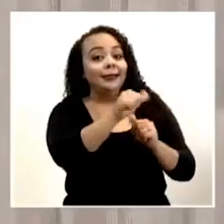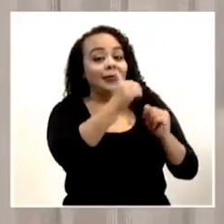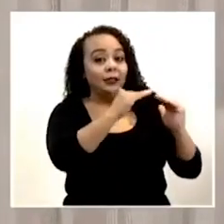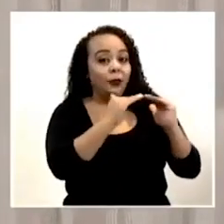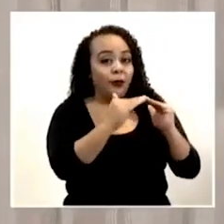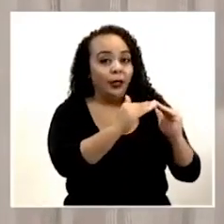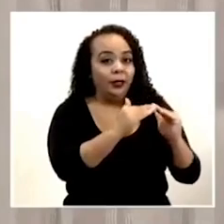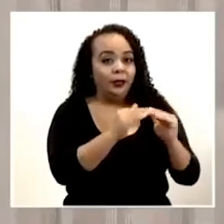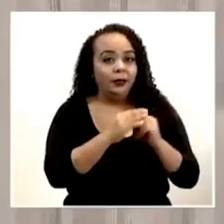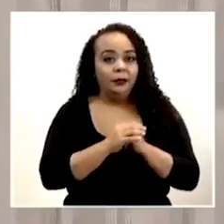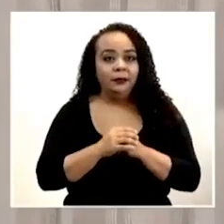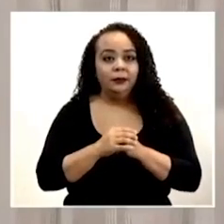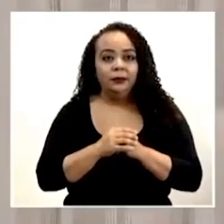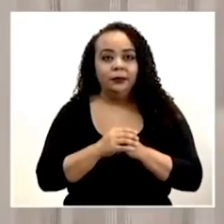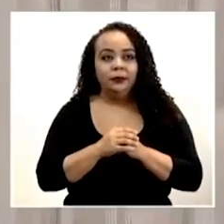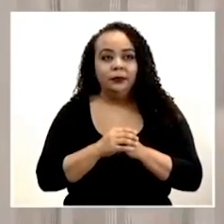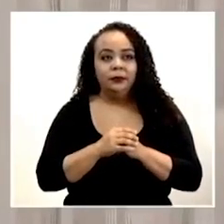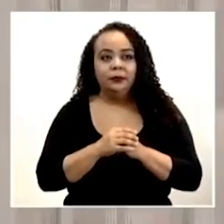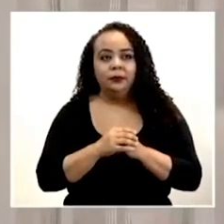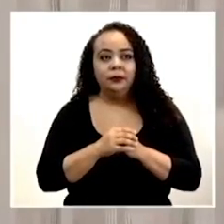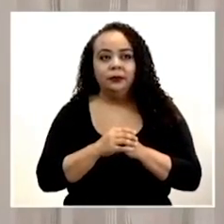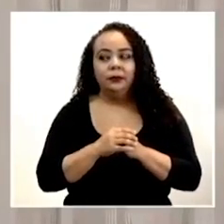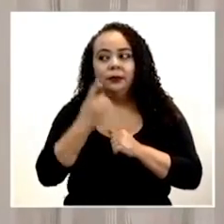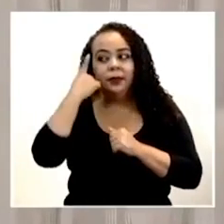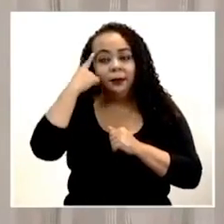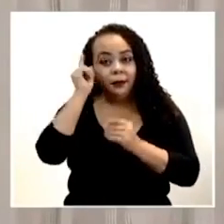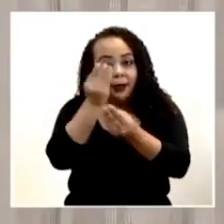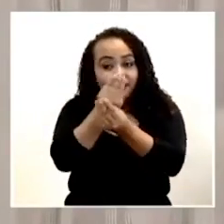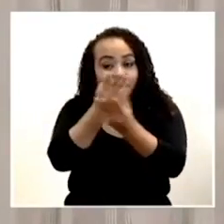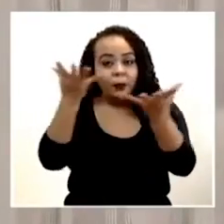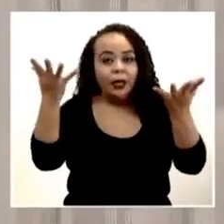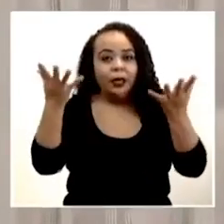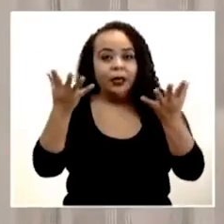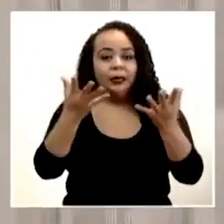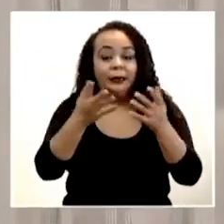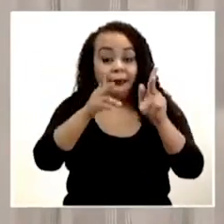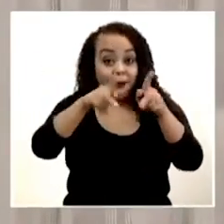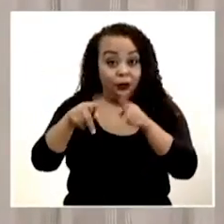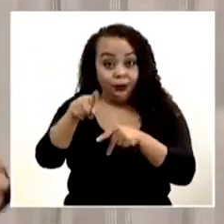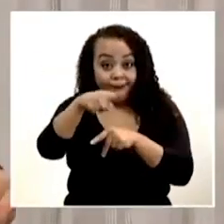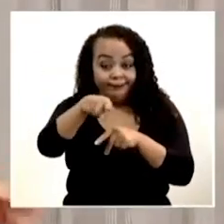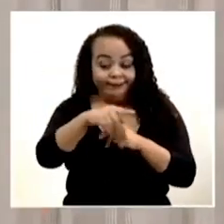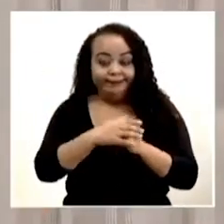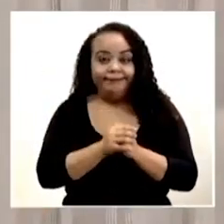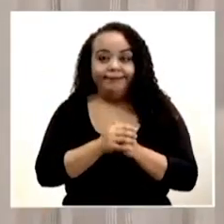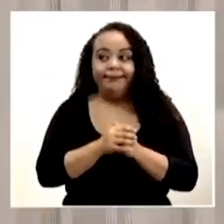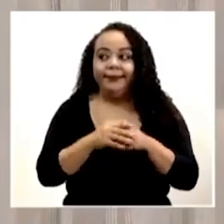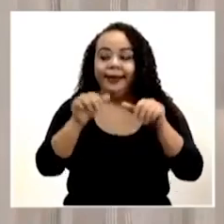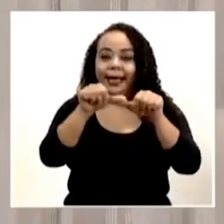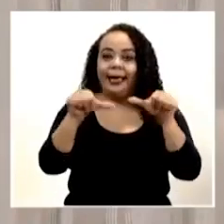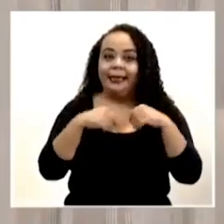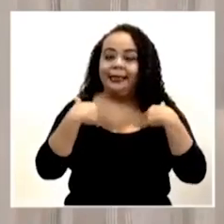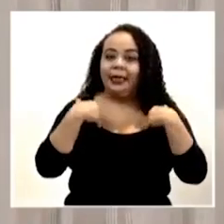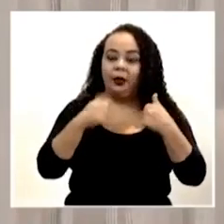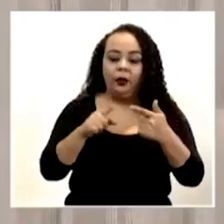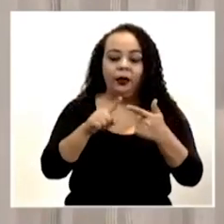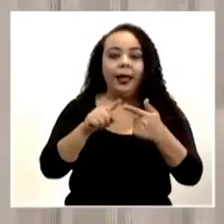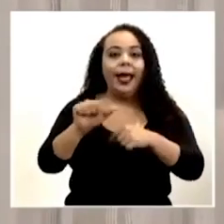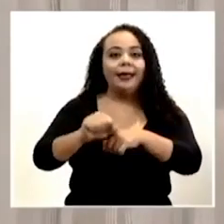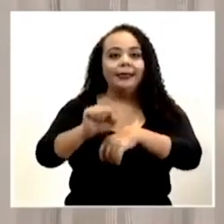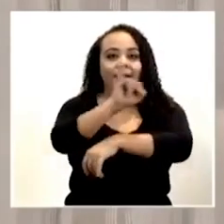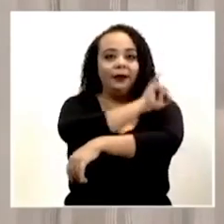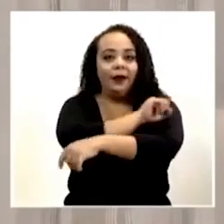informarle al público, son las áreas de salud de Acerrí,